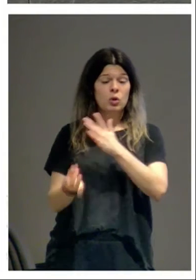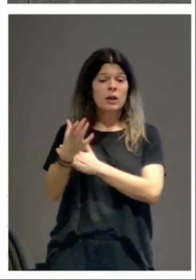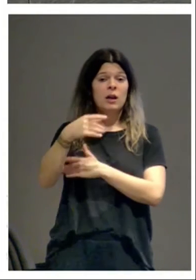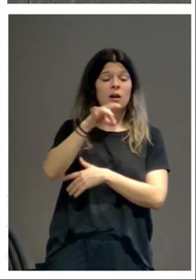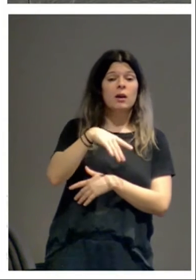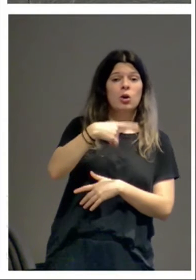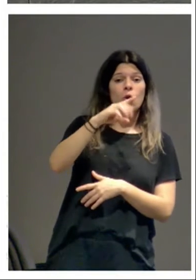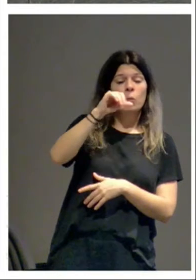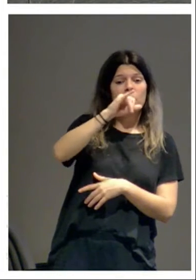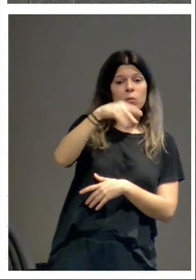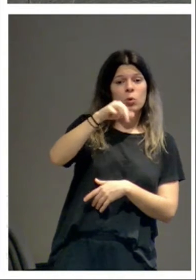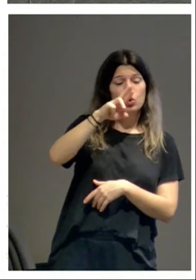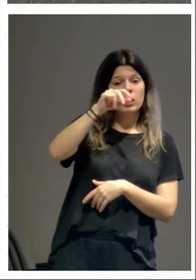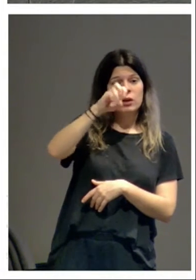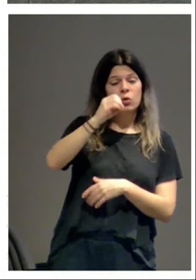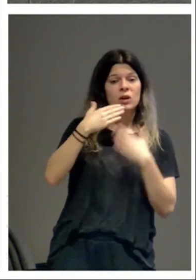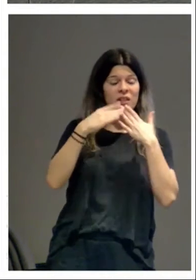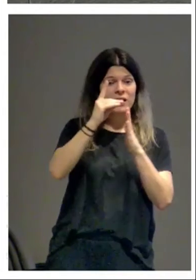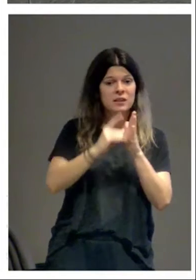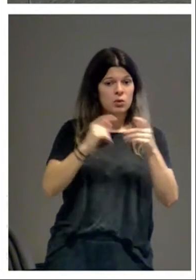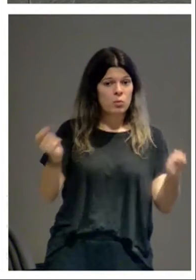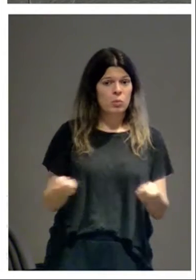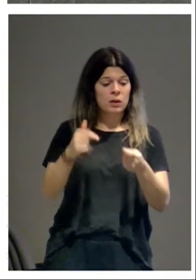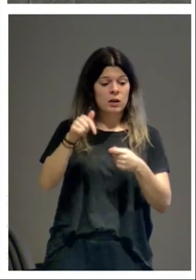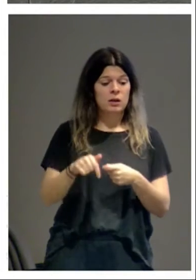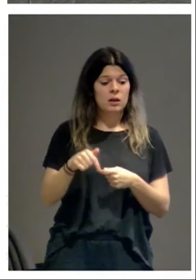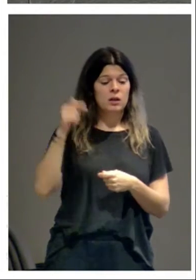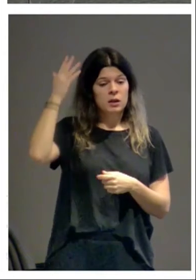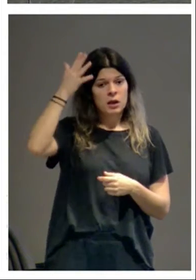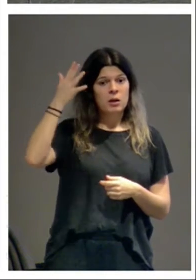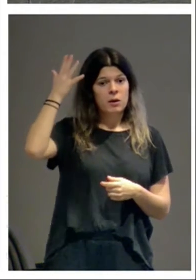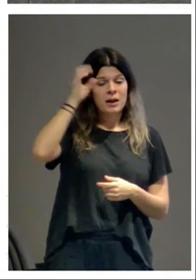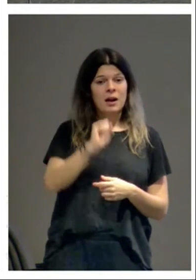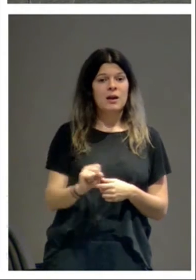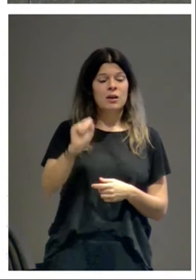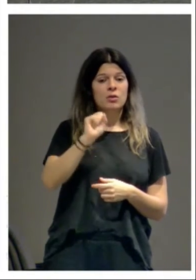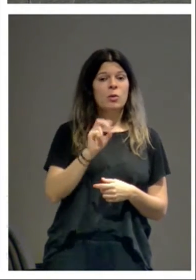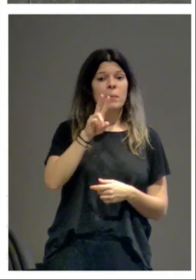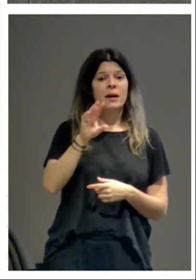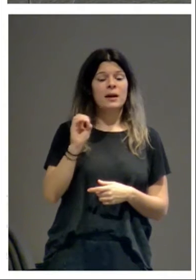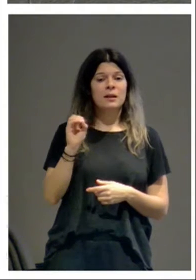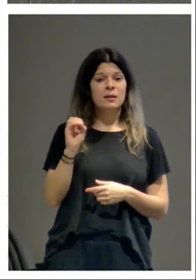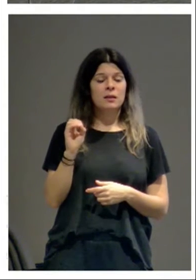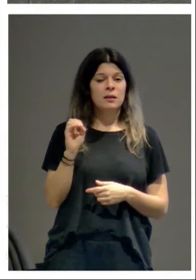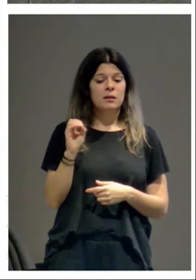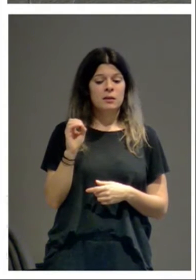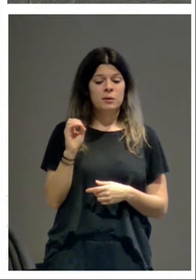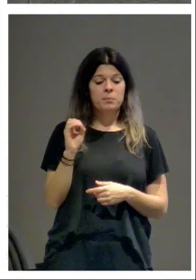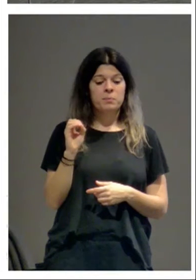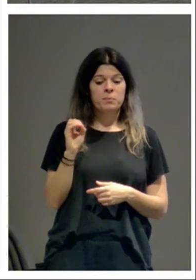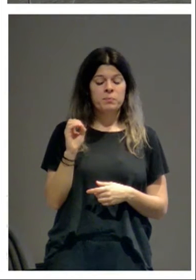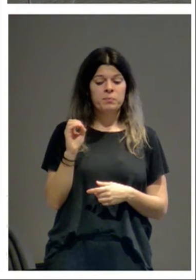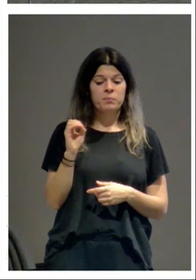a partir de unos datos publicados aquí en Navarra en los años 20 y que